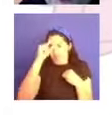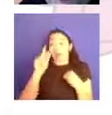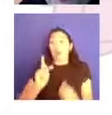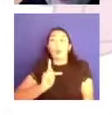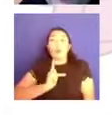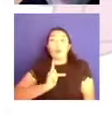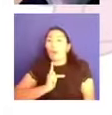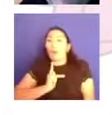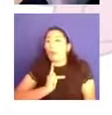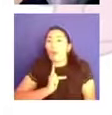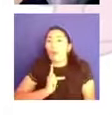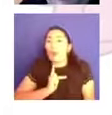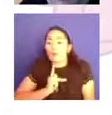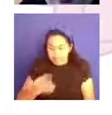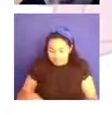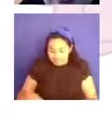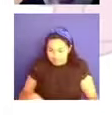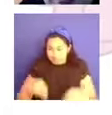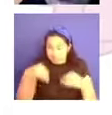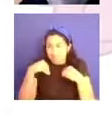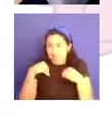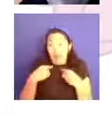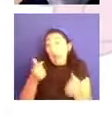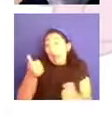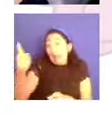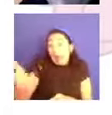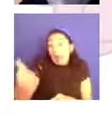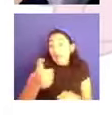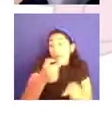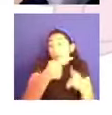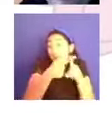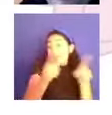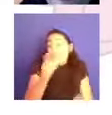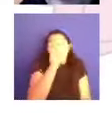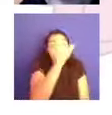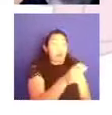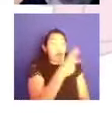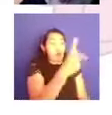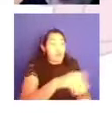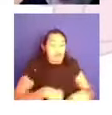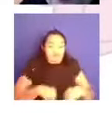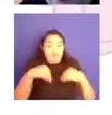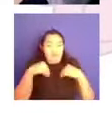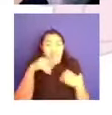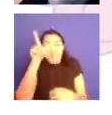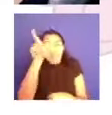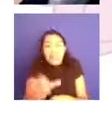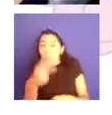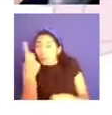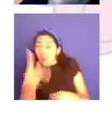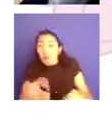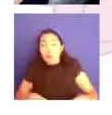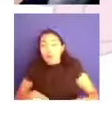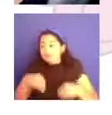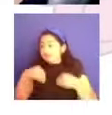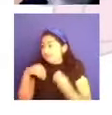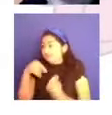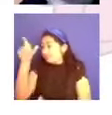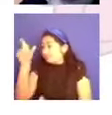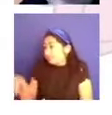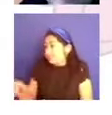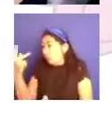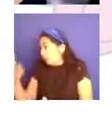recordar somos únicos y distintos entre iguales. Nosotros como equipo de salud interdisciplinario podemos tener las